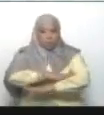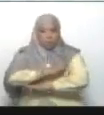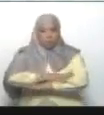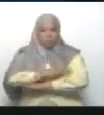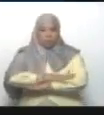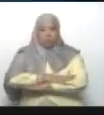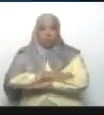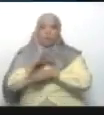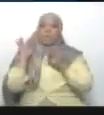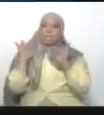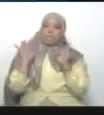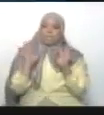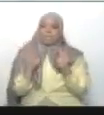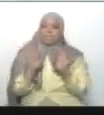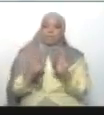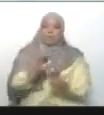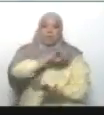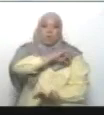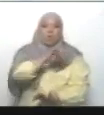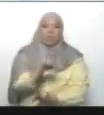Máxima movilización popular.